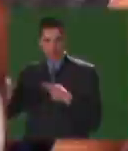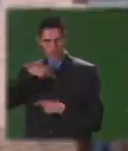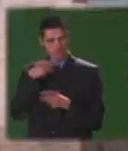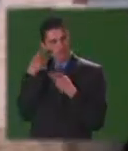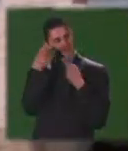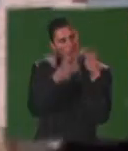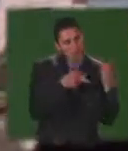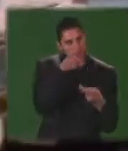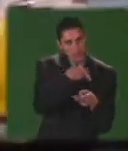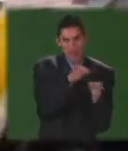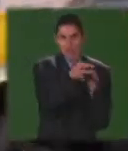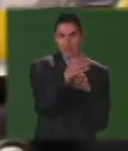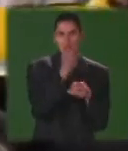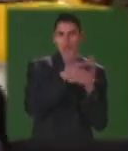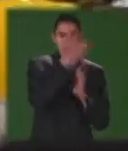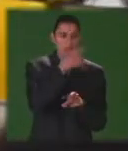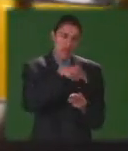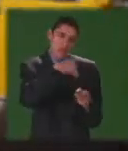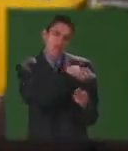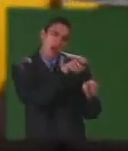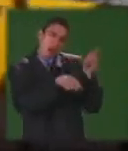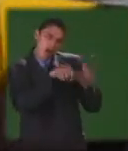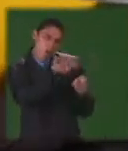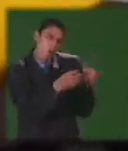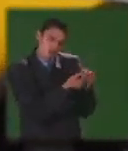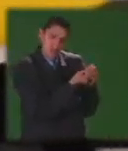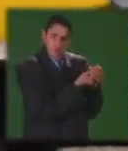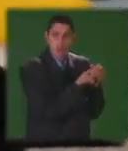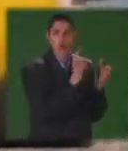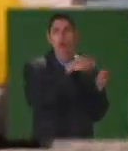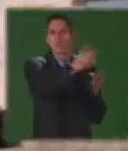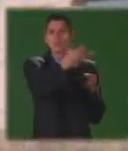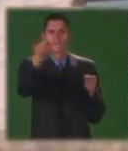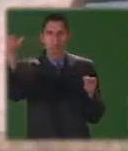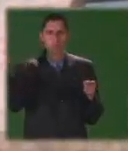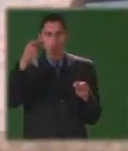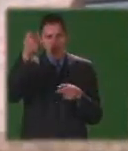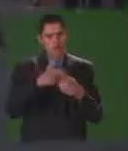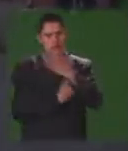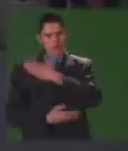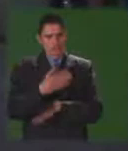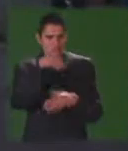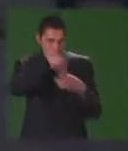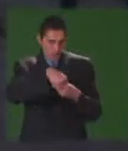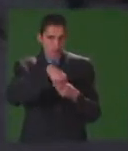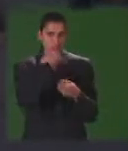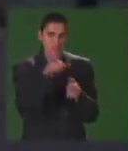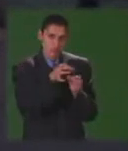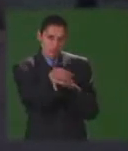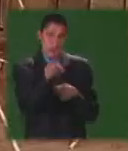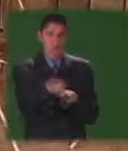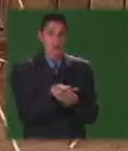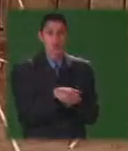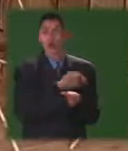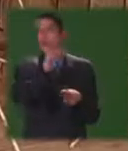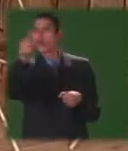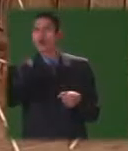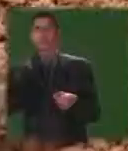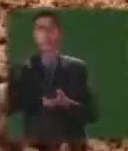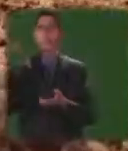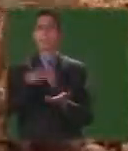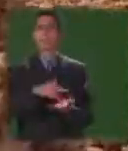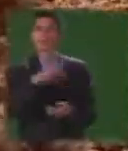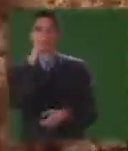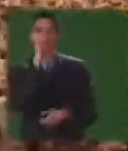visita. Ellos son tan solo algunos de los representantes del resto de la población existente con discapacidad en la región. Los demás